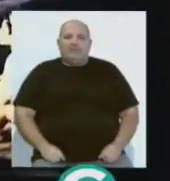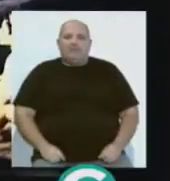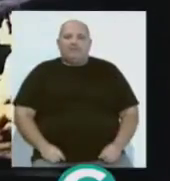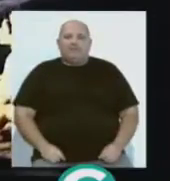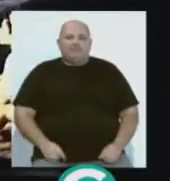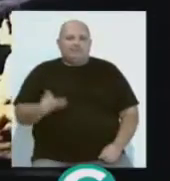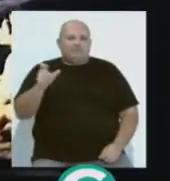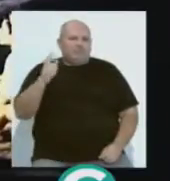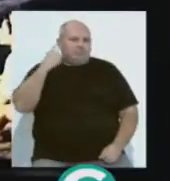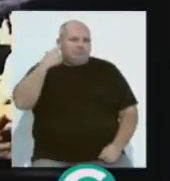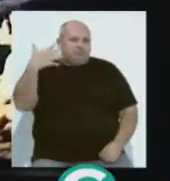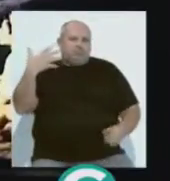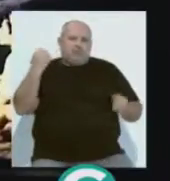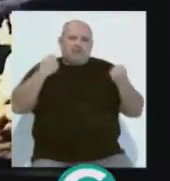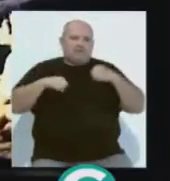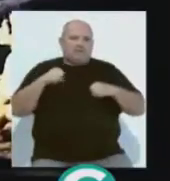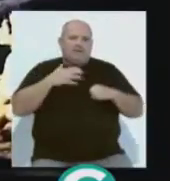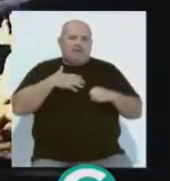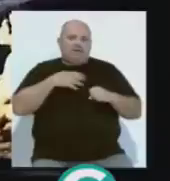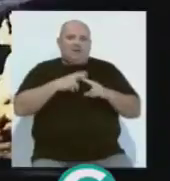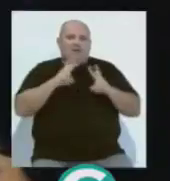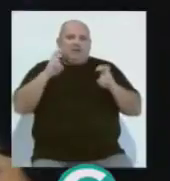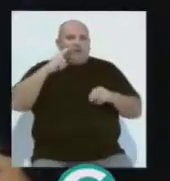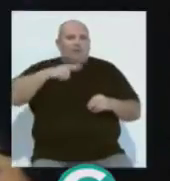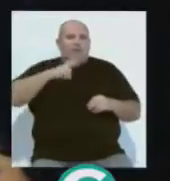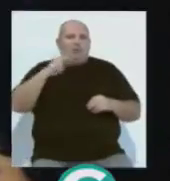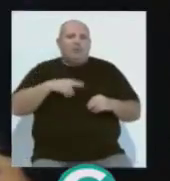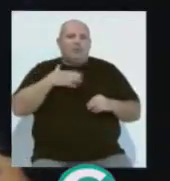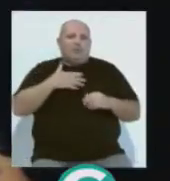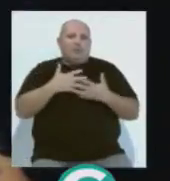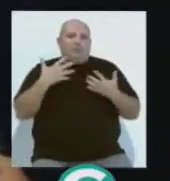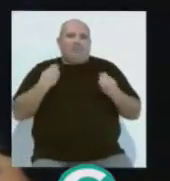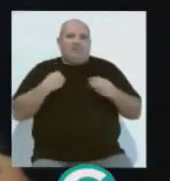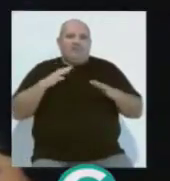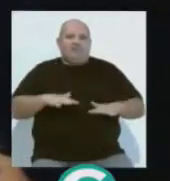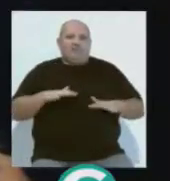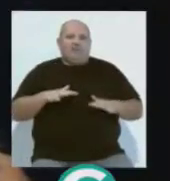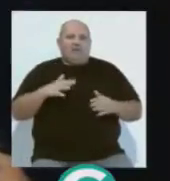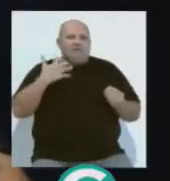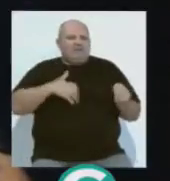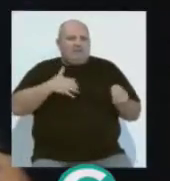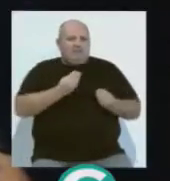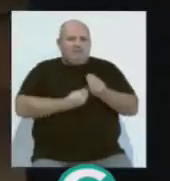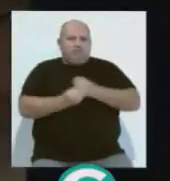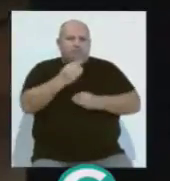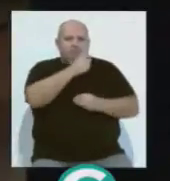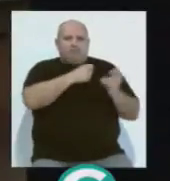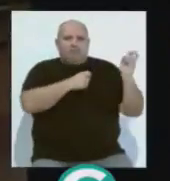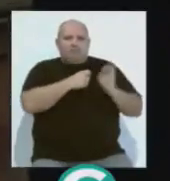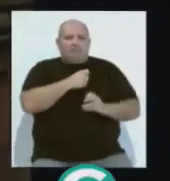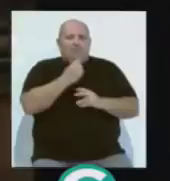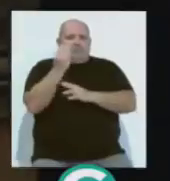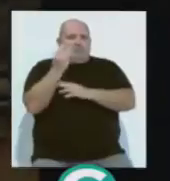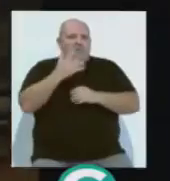Fue uno de los artistas que extraordinariamente fue reconocido ya en vida. El pintor sevillano consolidó su obra a partir de